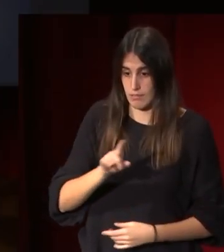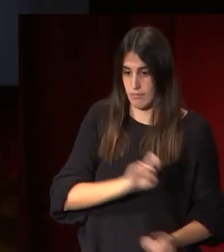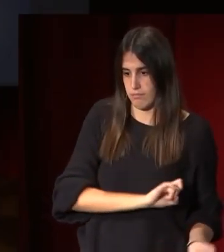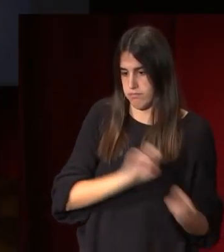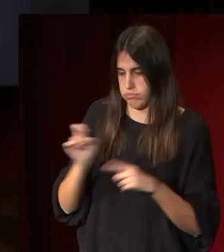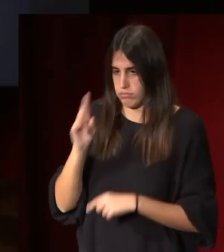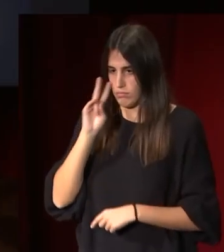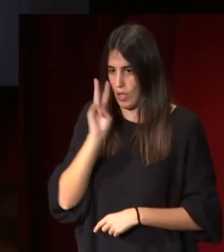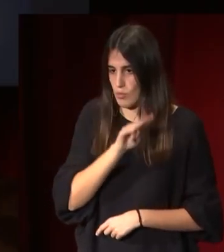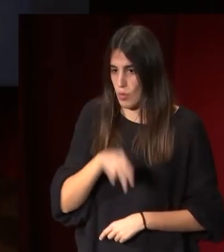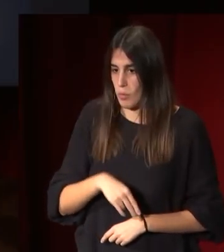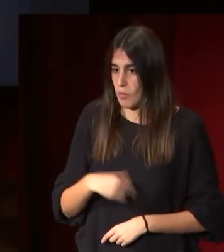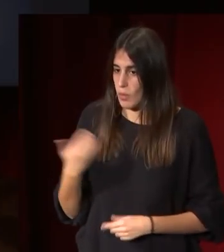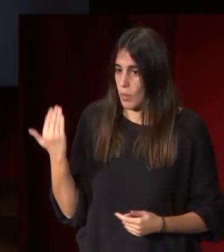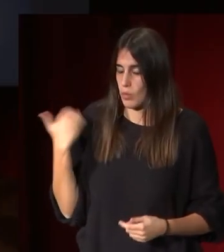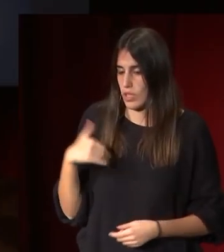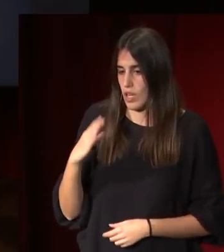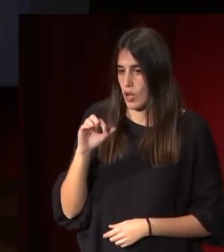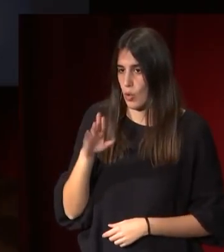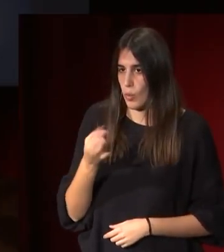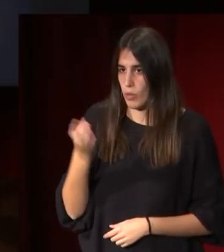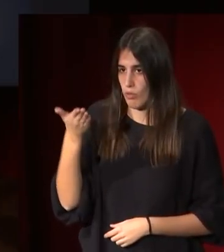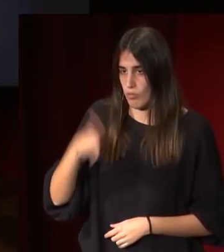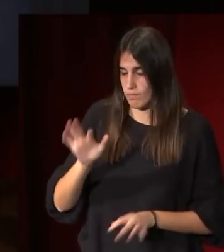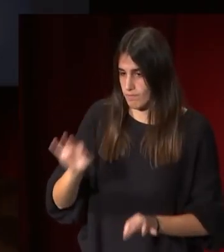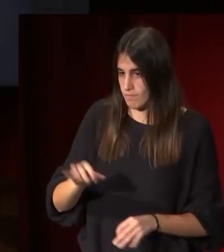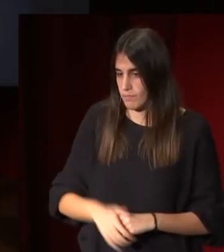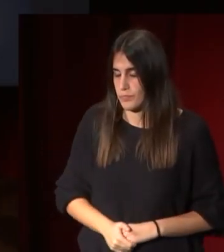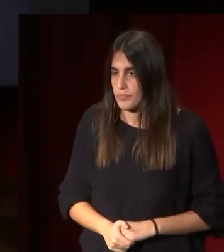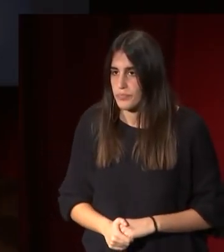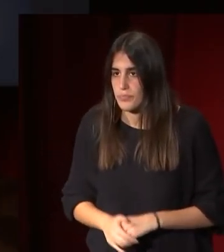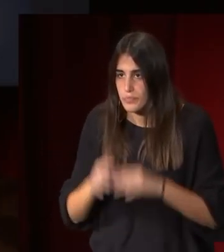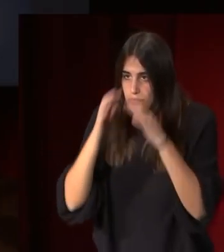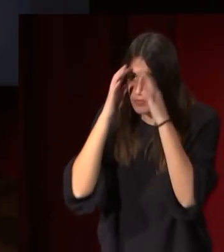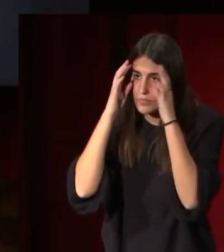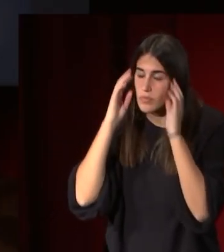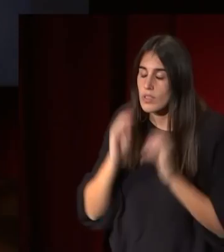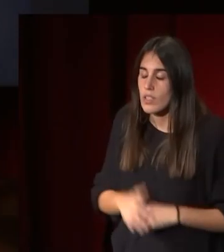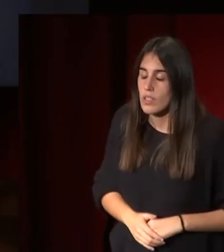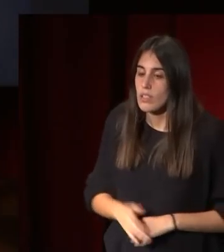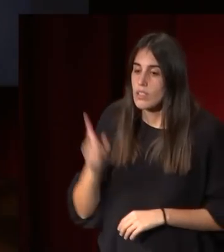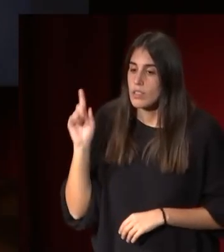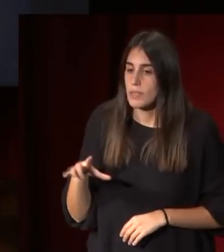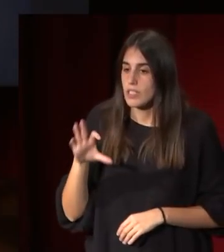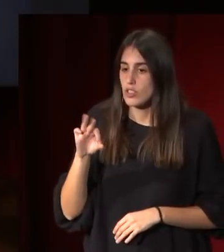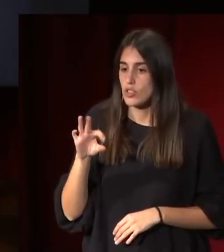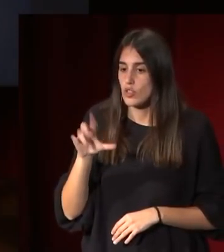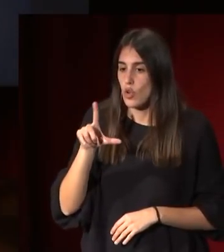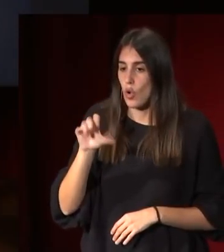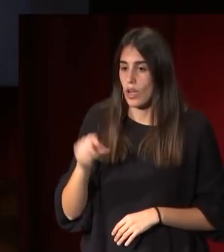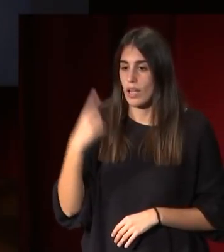del Prado cuando ya Cubero había fallecido sabemos también que Solá había vendido su